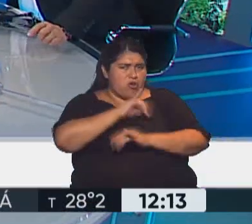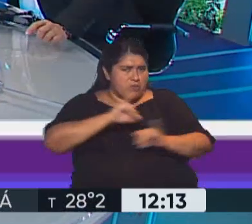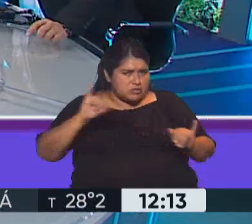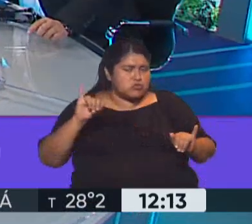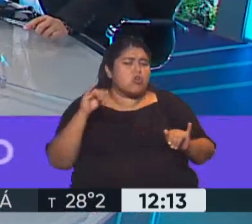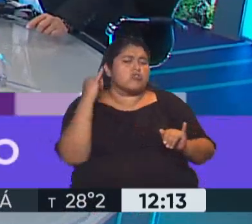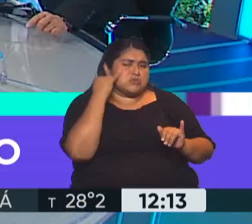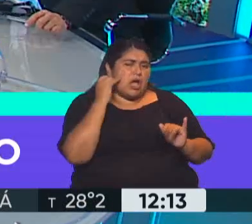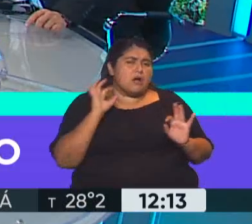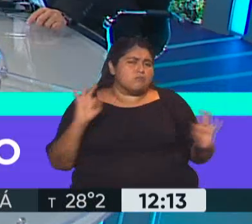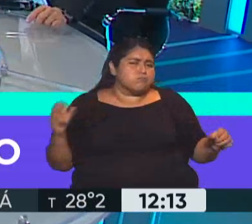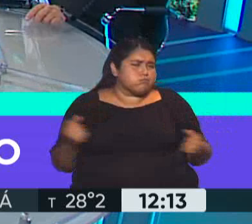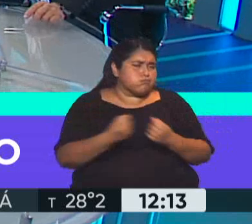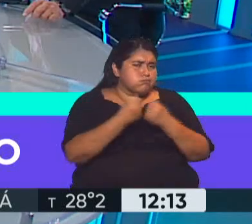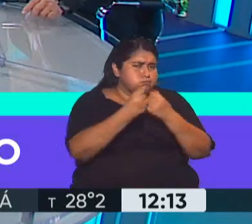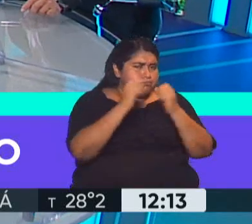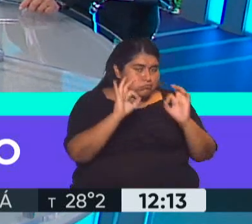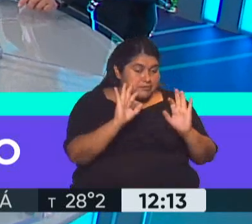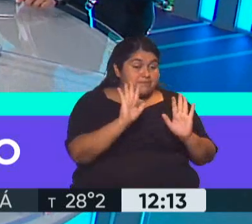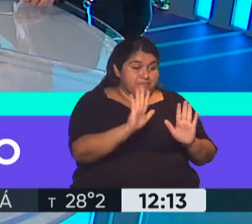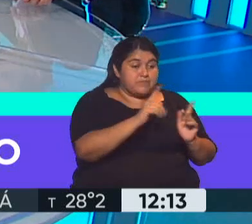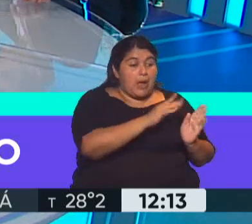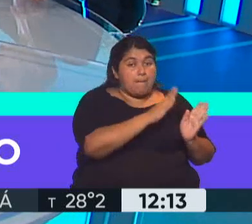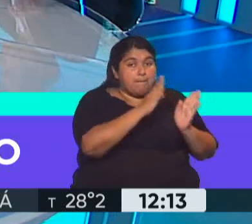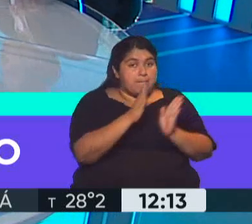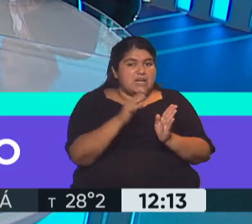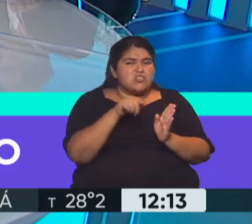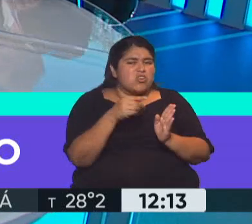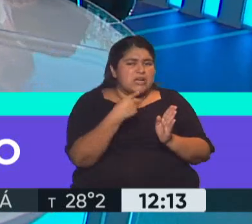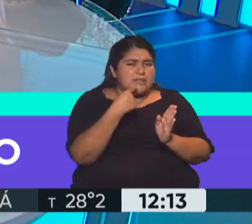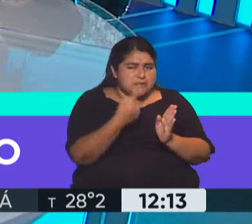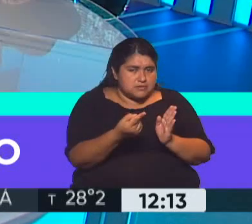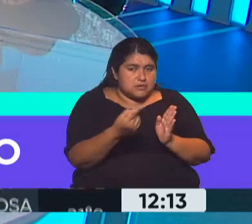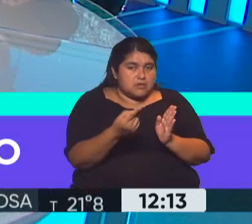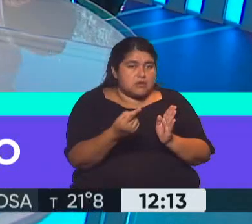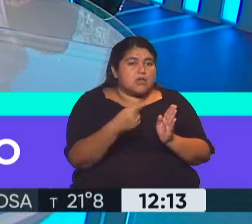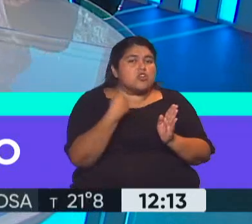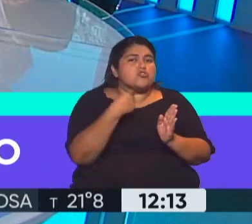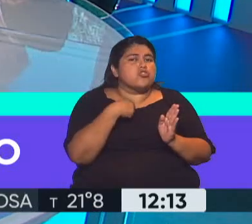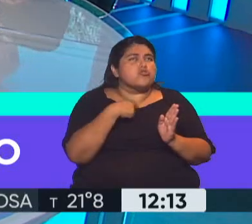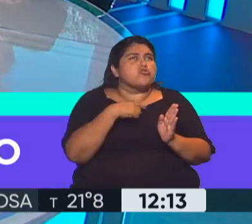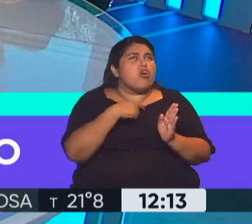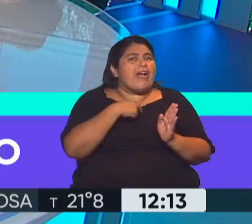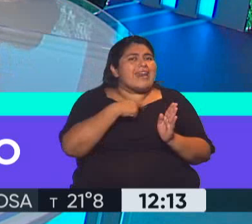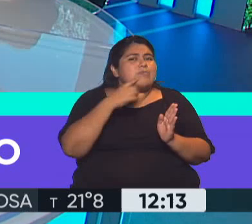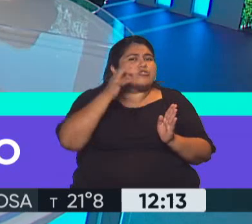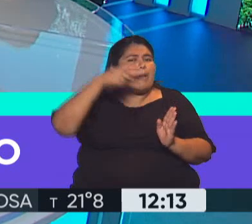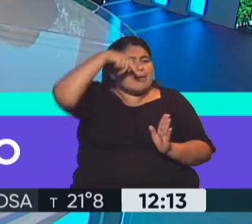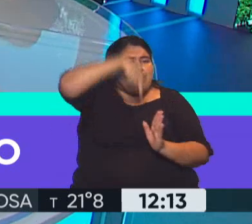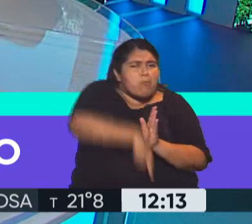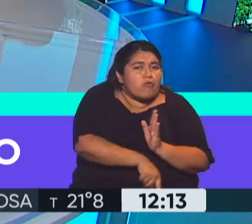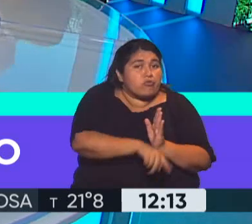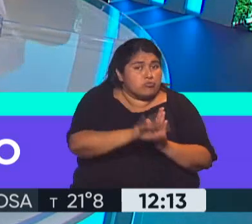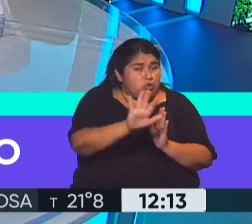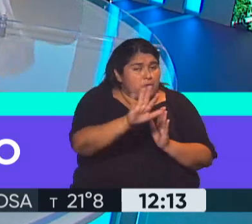recontra ratificado. Bien. Ahora, falta cuando dicen, bueno, todavía no se sabe la letra chica, todavía no se escribió la letra chica.